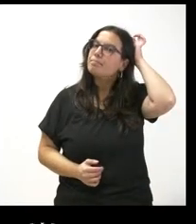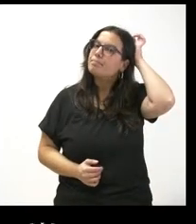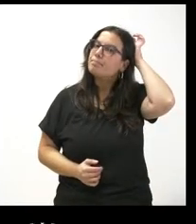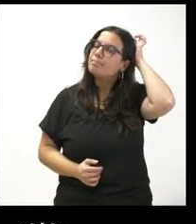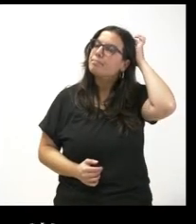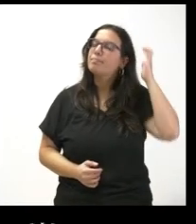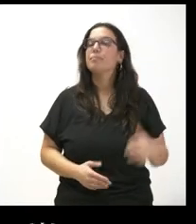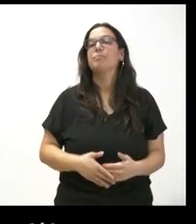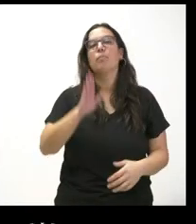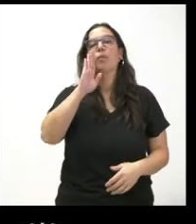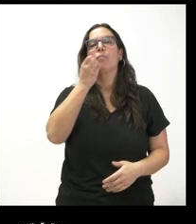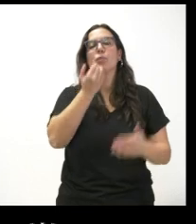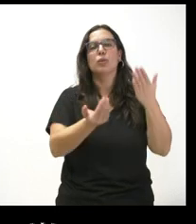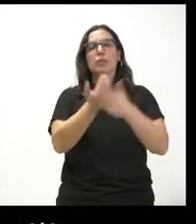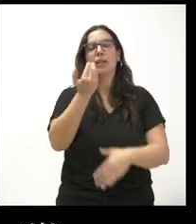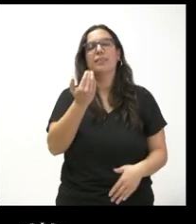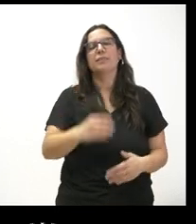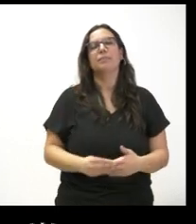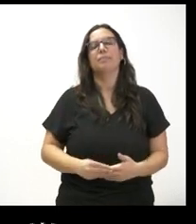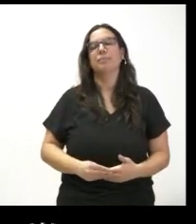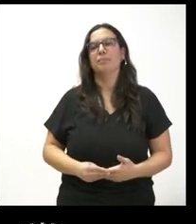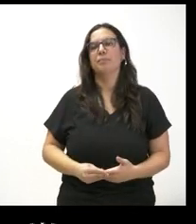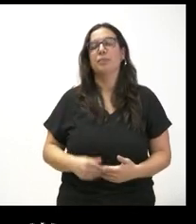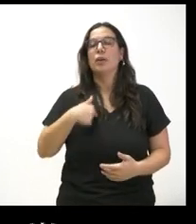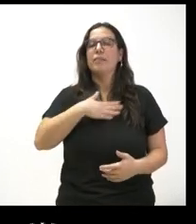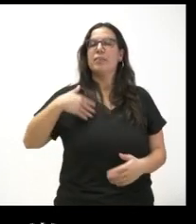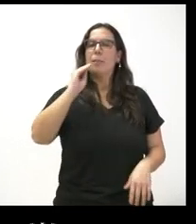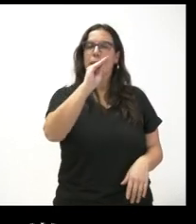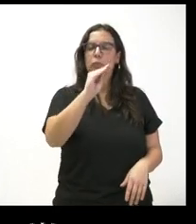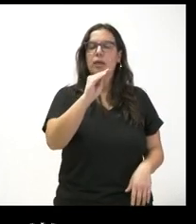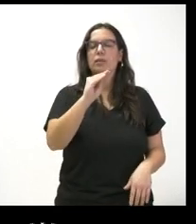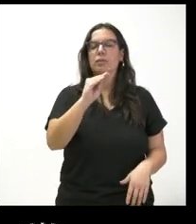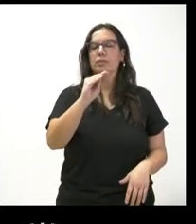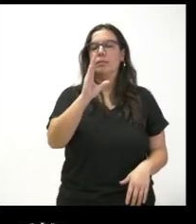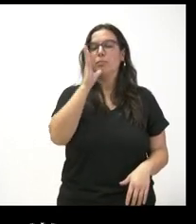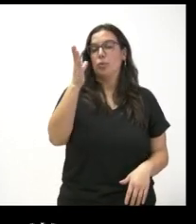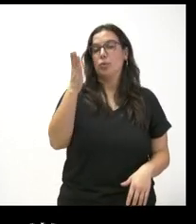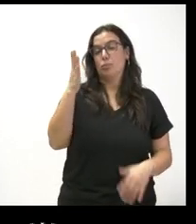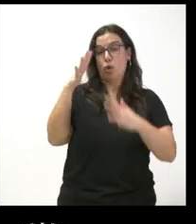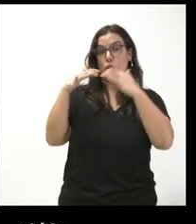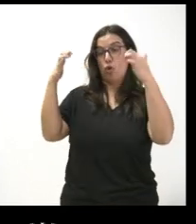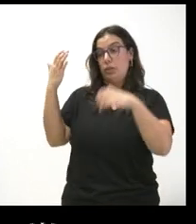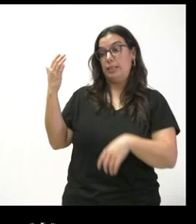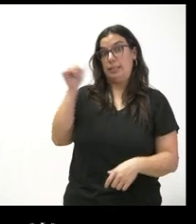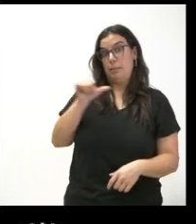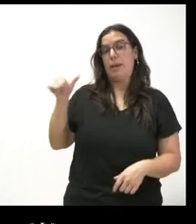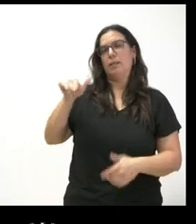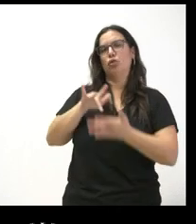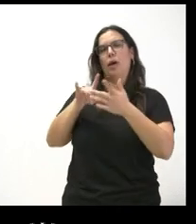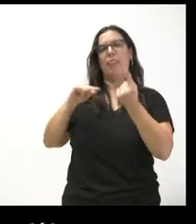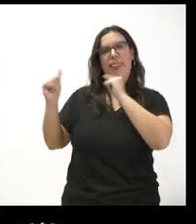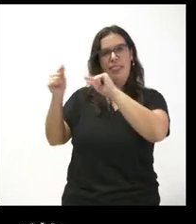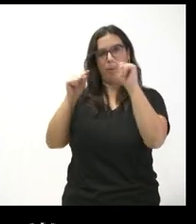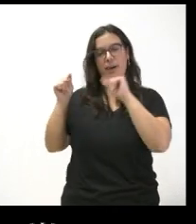hola buenos días señor Carrero buenos días a raíz de un debate que habido en las cortes esta semana en la que